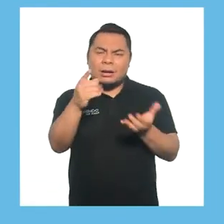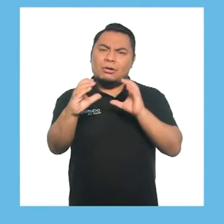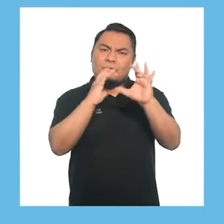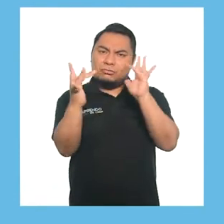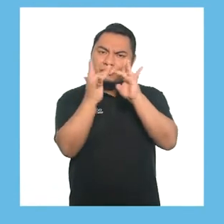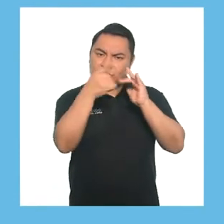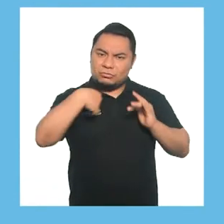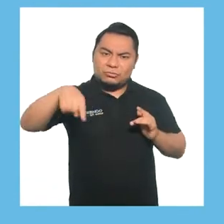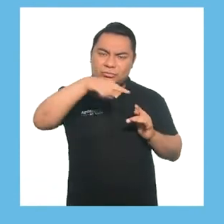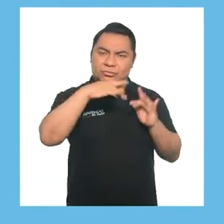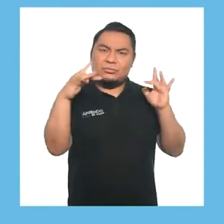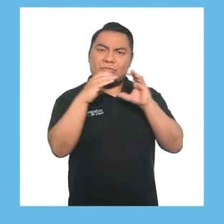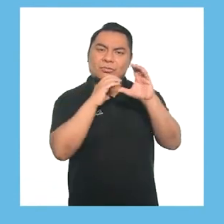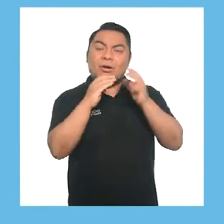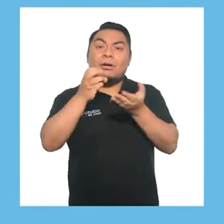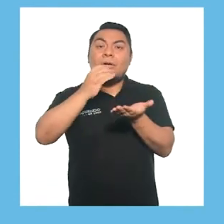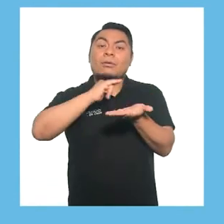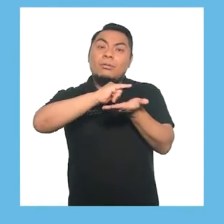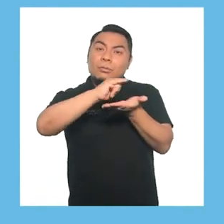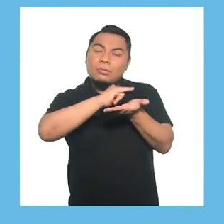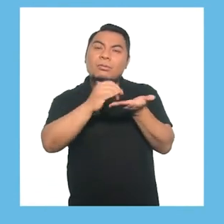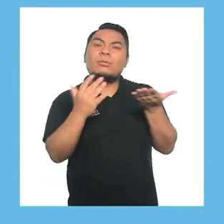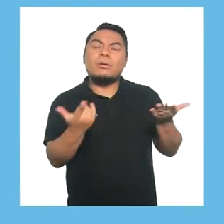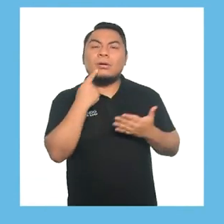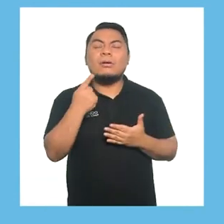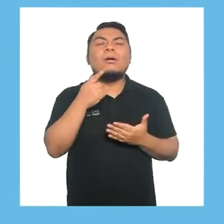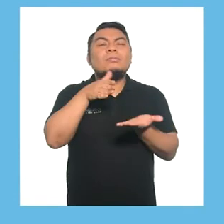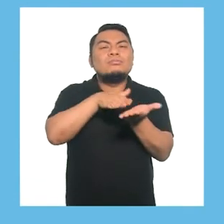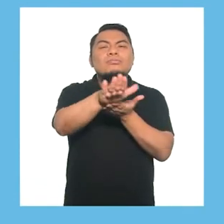comuníquense con nosotros a través del correo